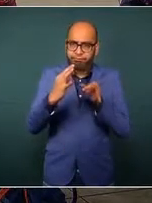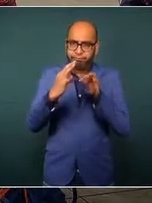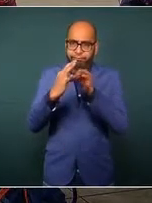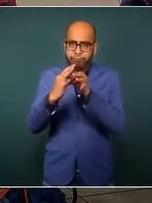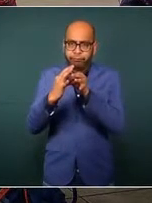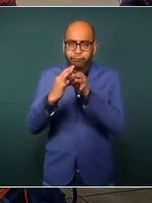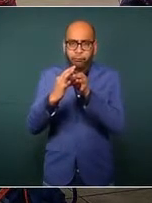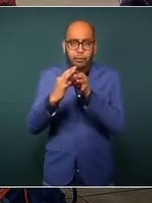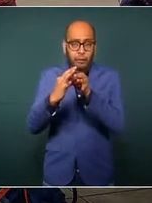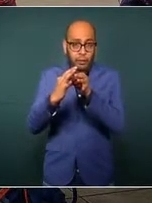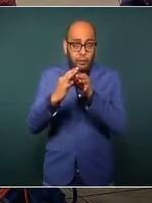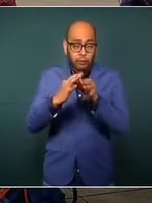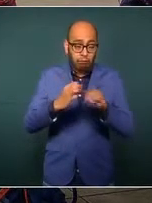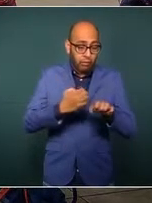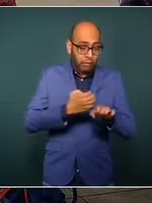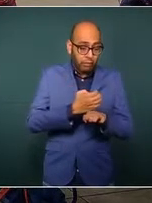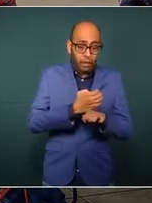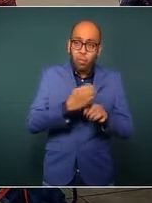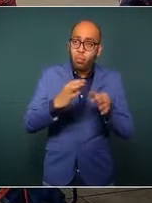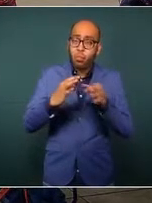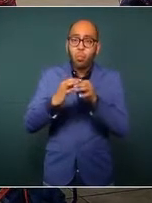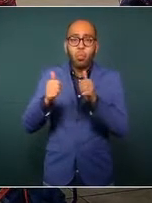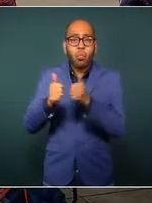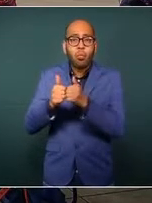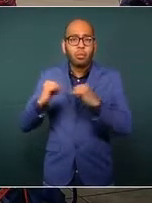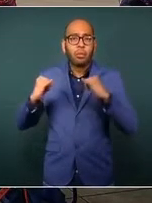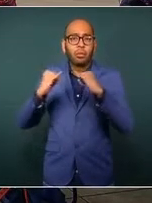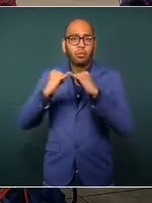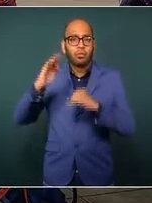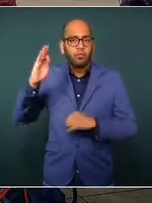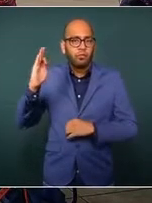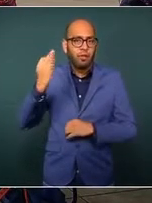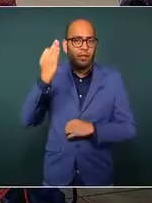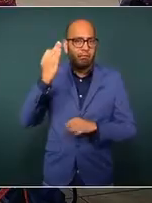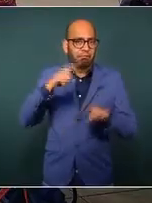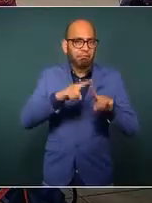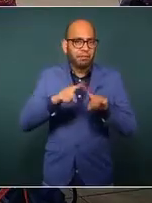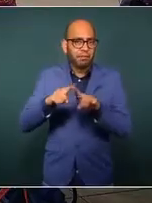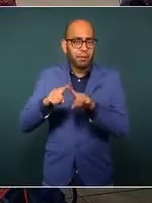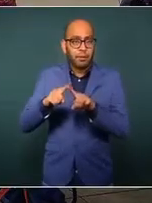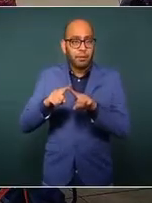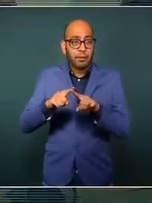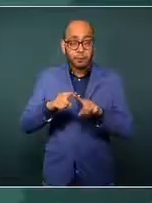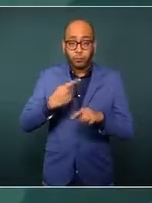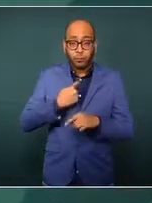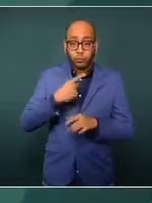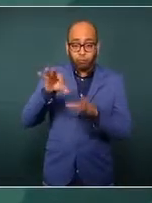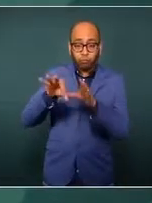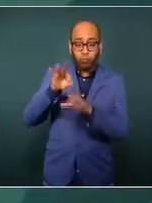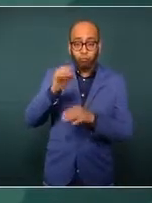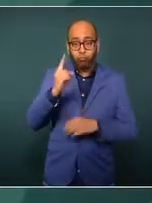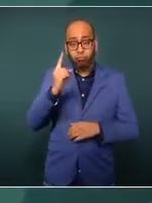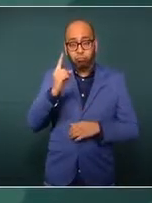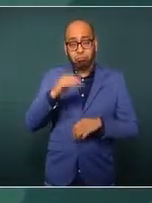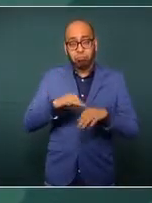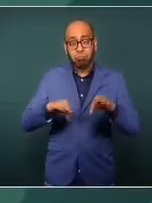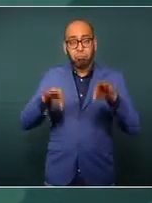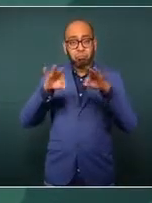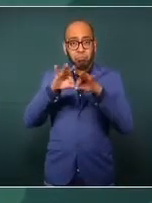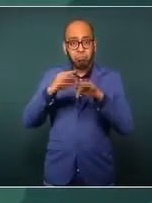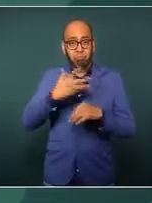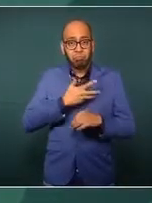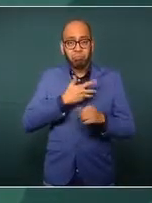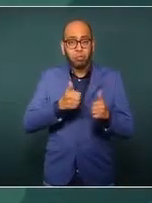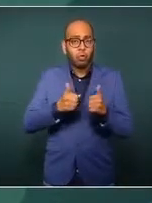con las instituciones de seguridad federal. Destaco aquí la coordinación y la comunicación que